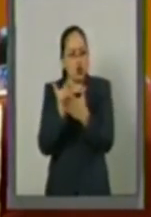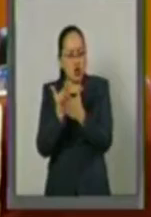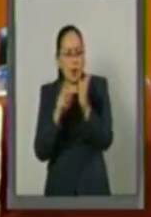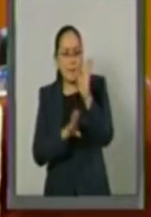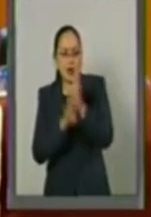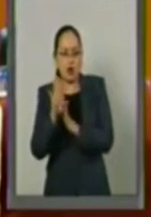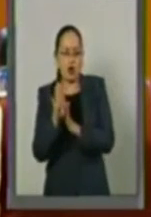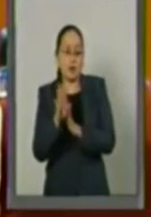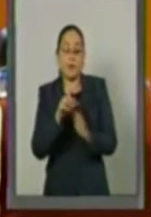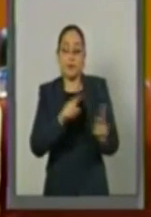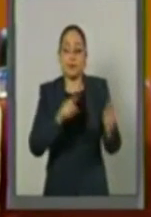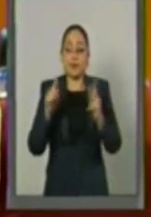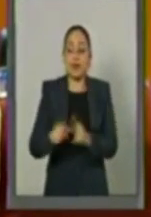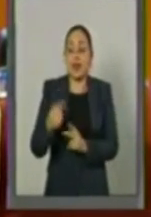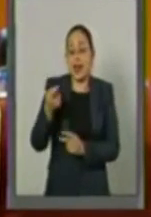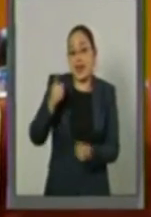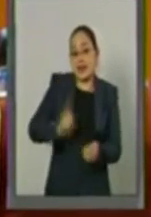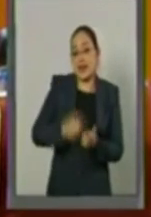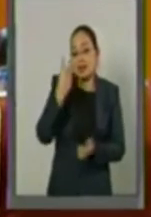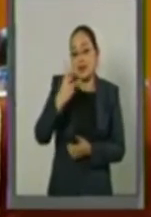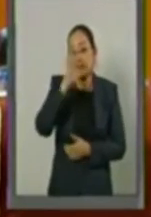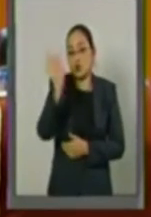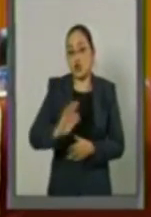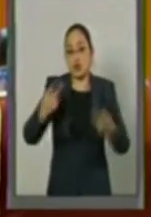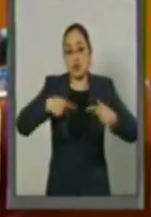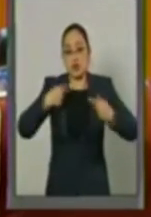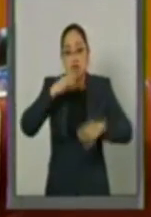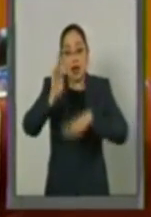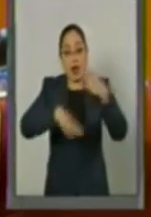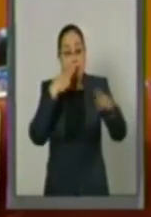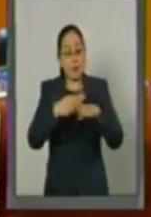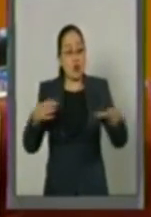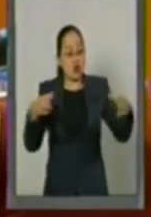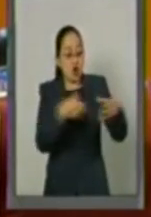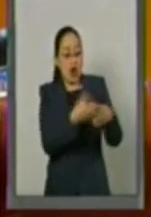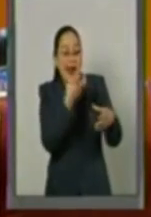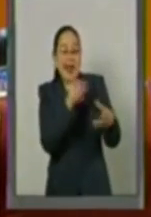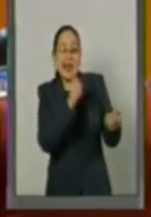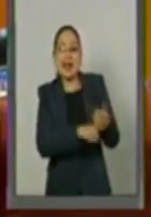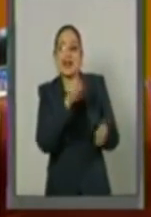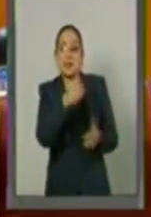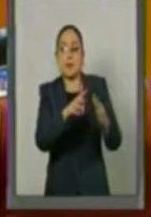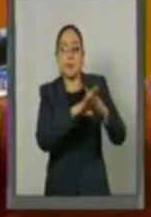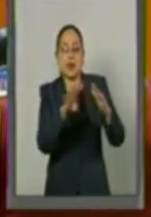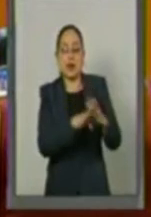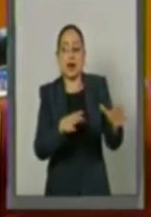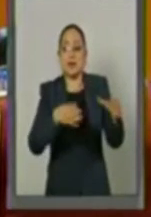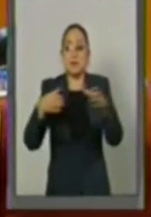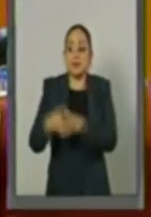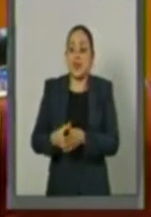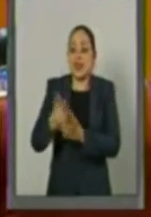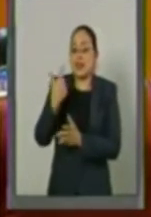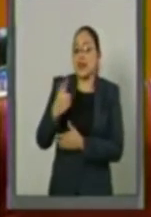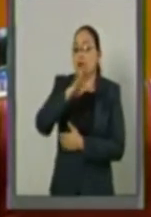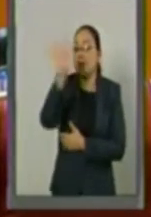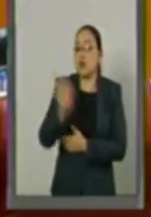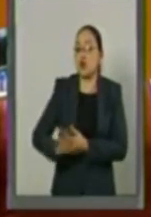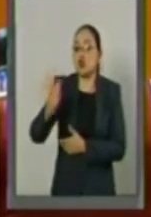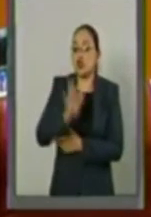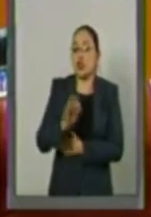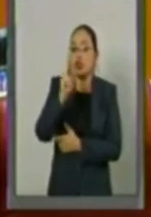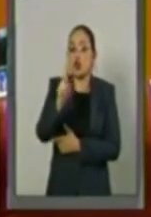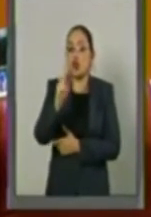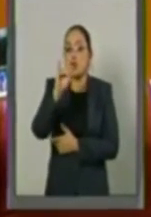que corresponde el 3% de la población mundial y contribuye al 7% del Producto